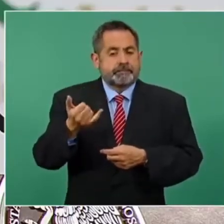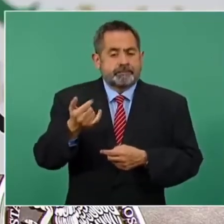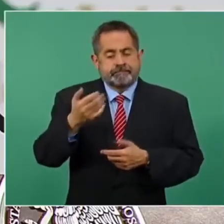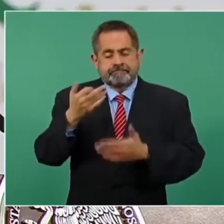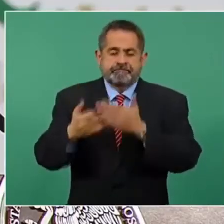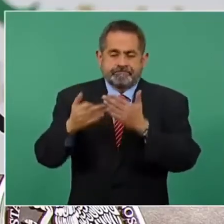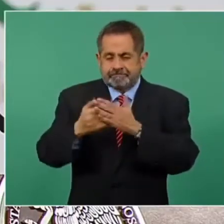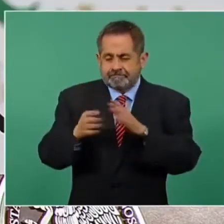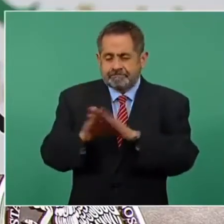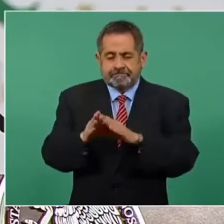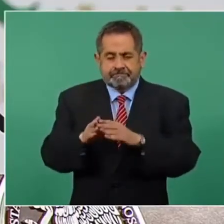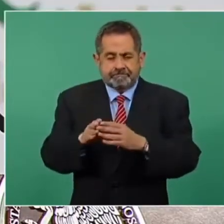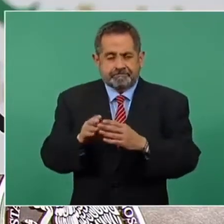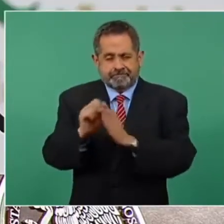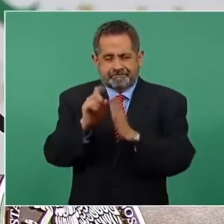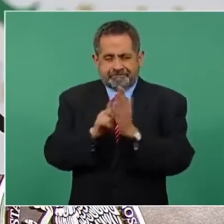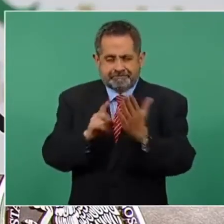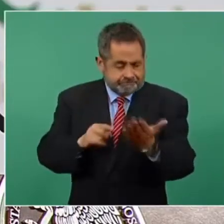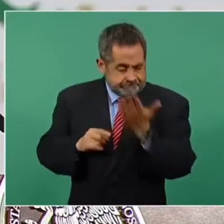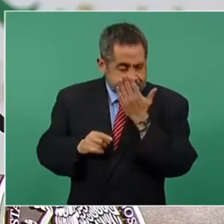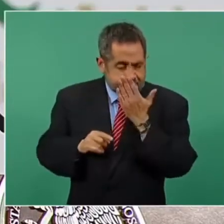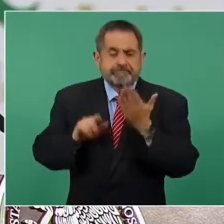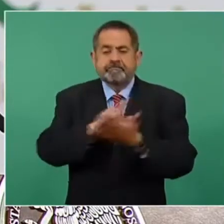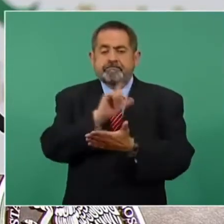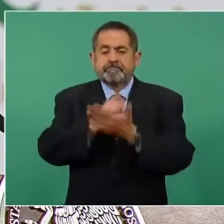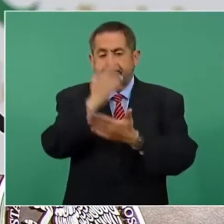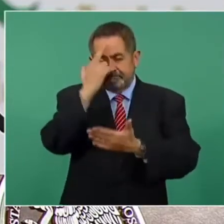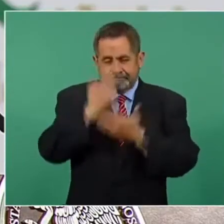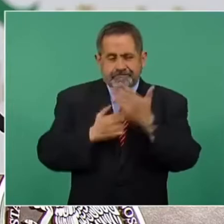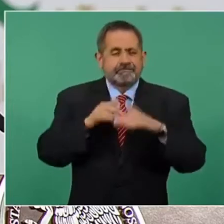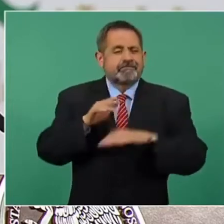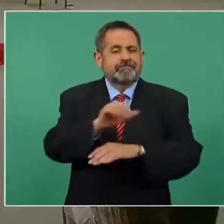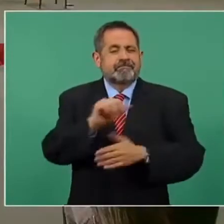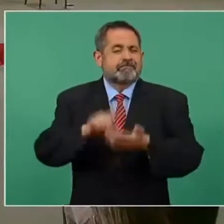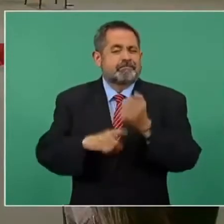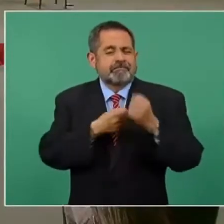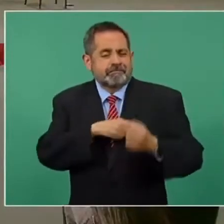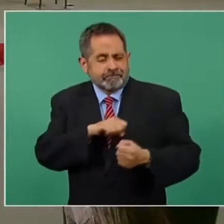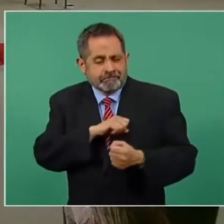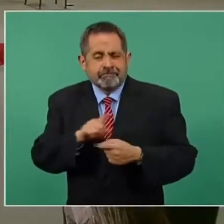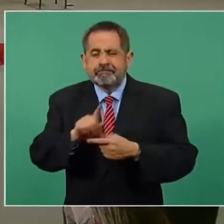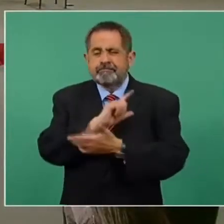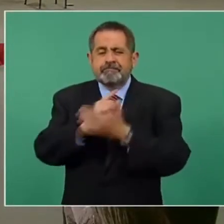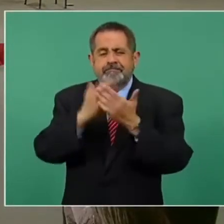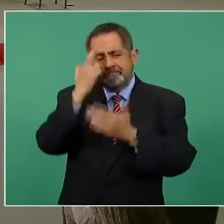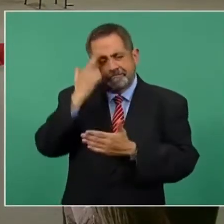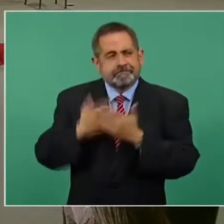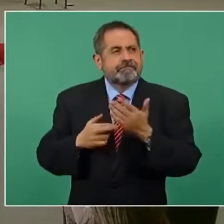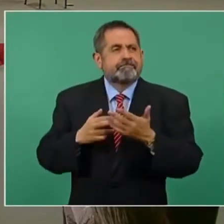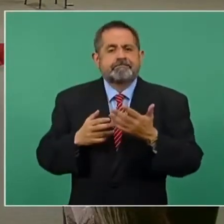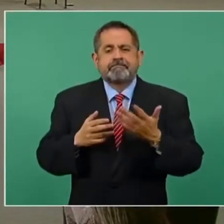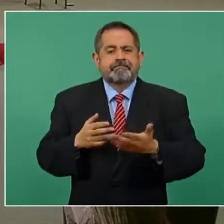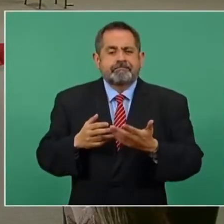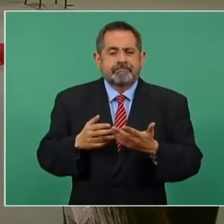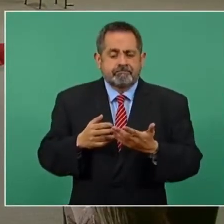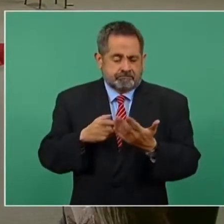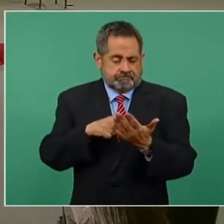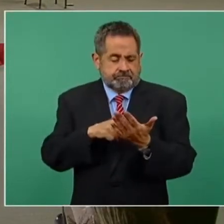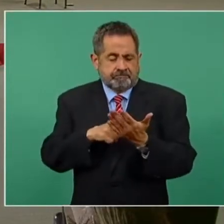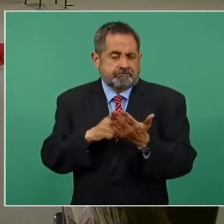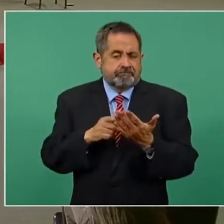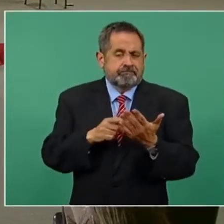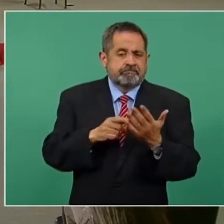atender en estas solicitudes delitos contra la salud, delitos que se apegan